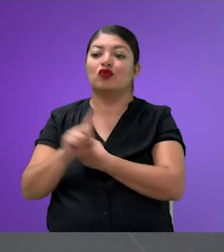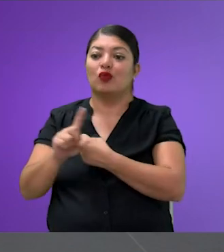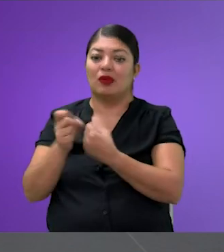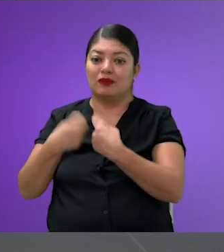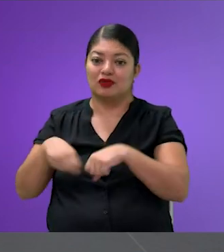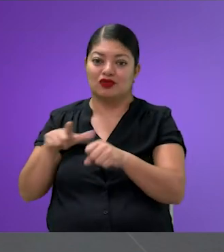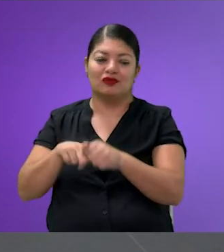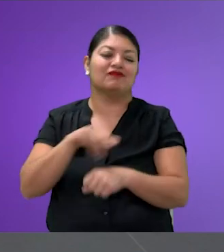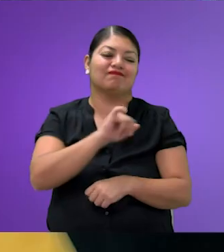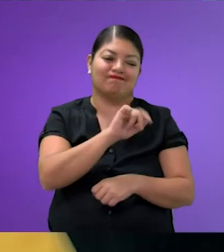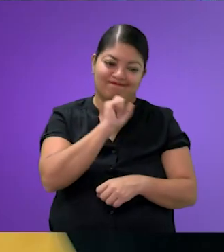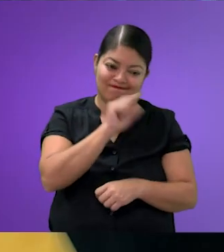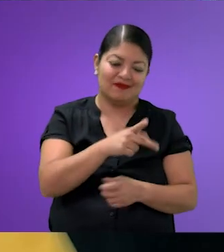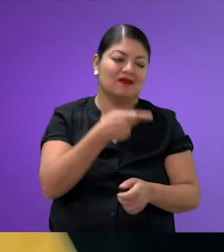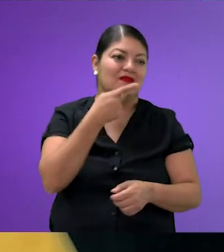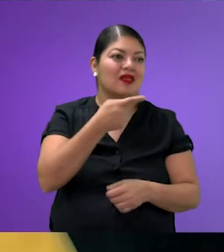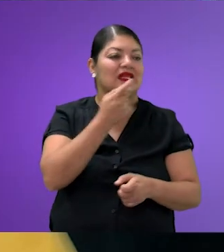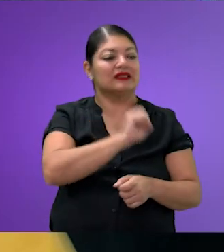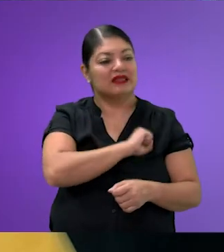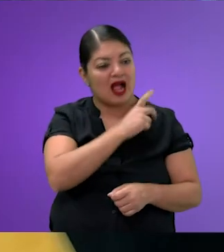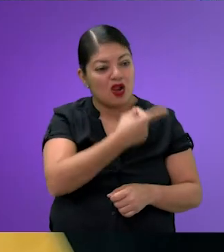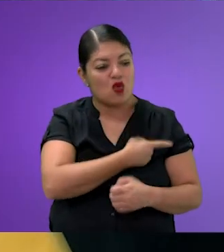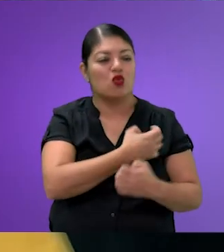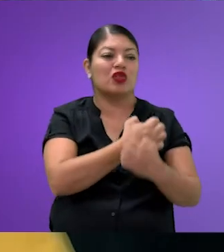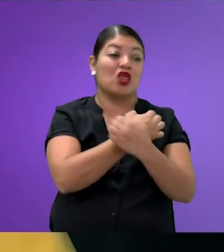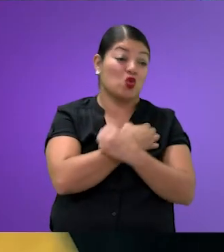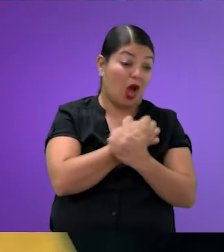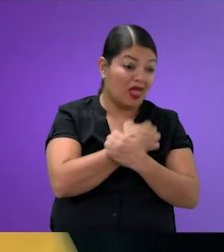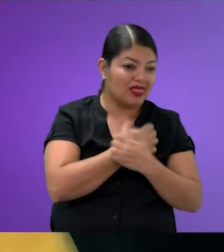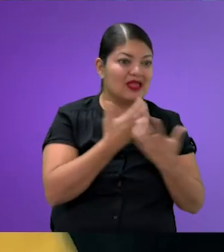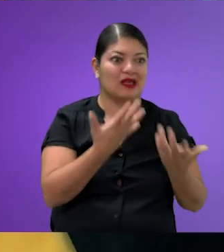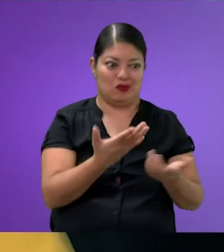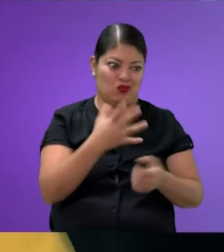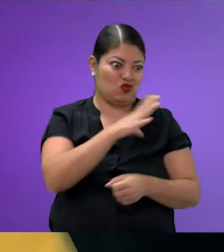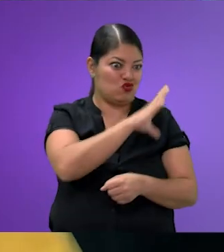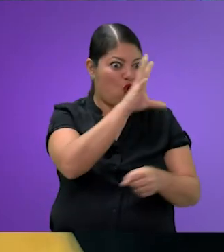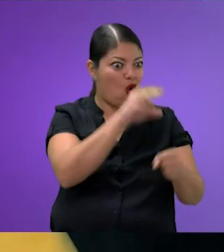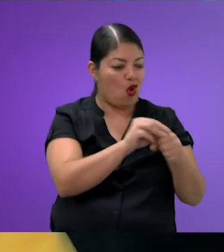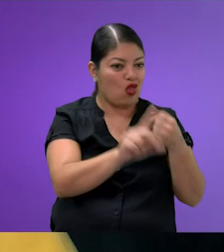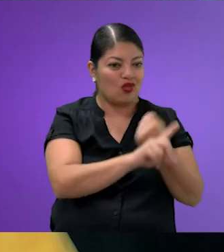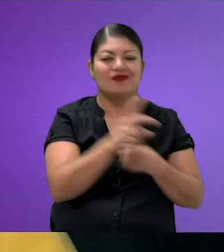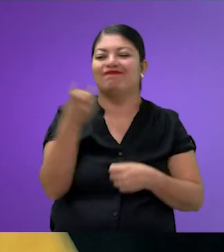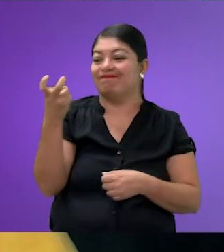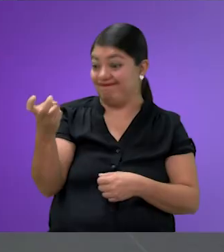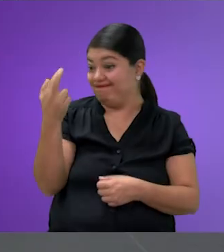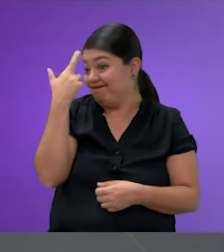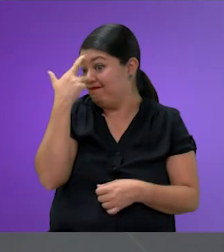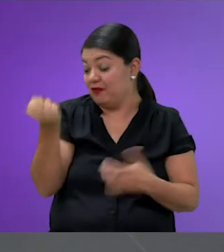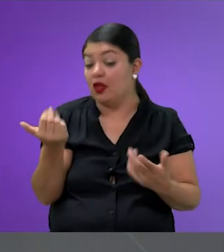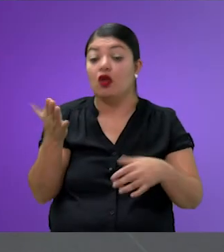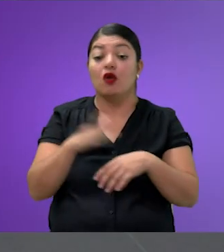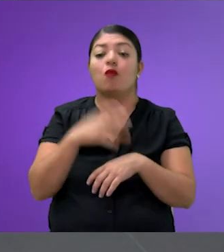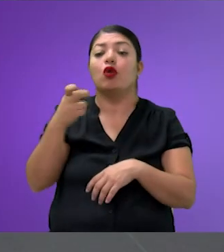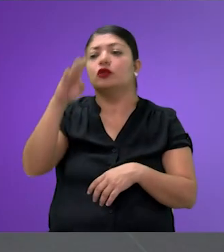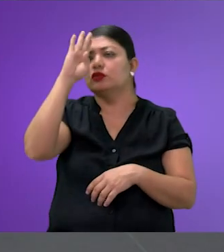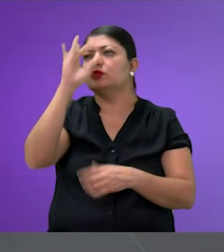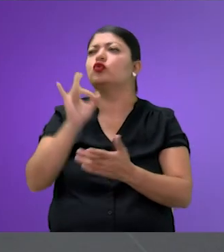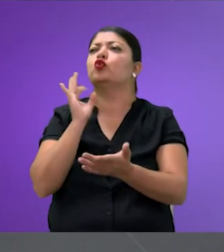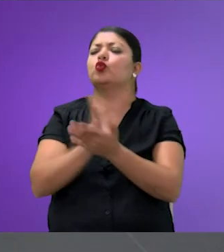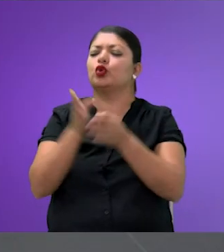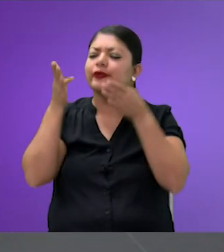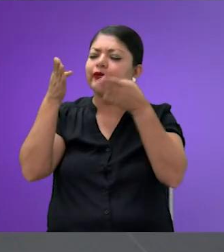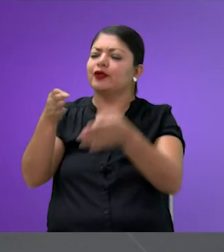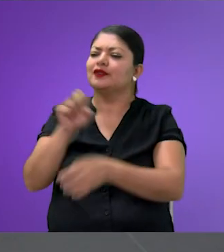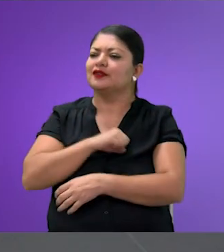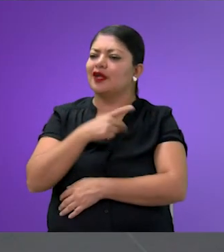educativo, salud, economía, es que todo recae en el Exacto. Por eso te decía, a veces pensamos que solo sería el sector salud, y